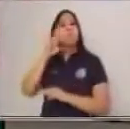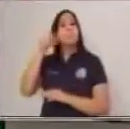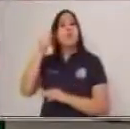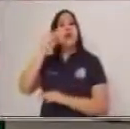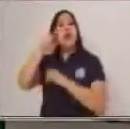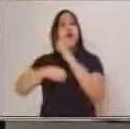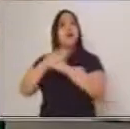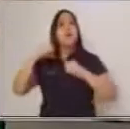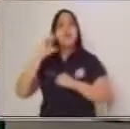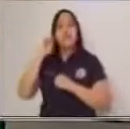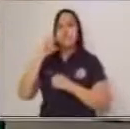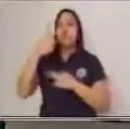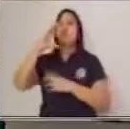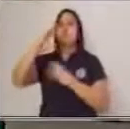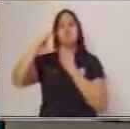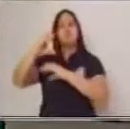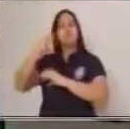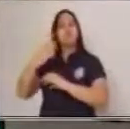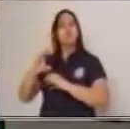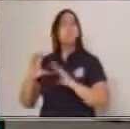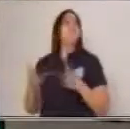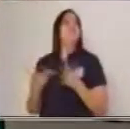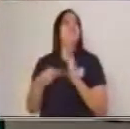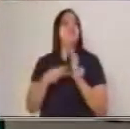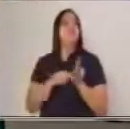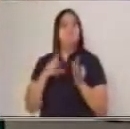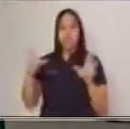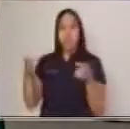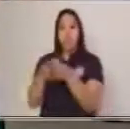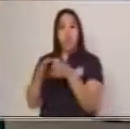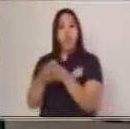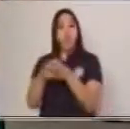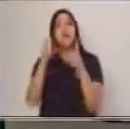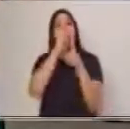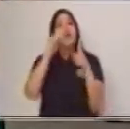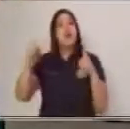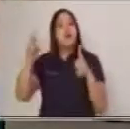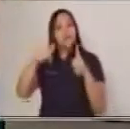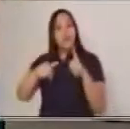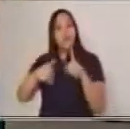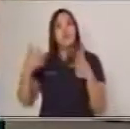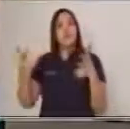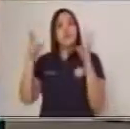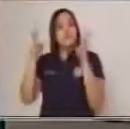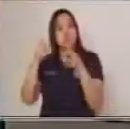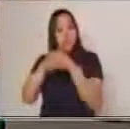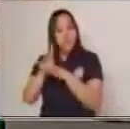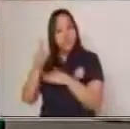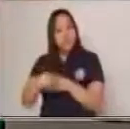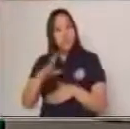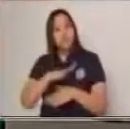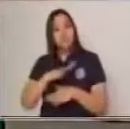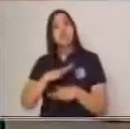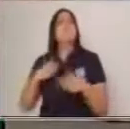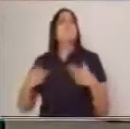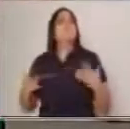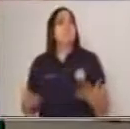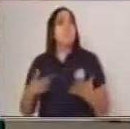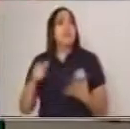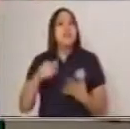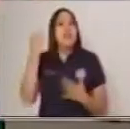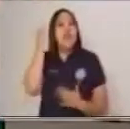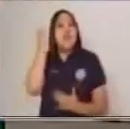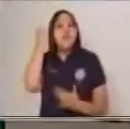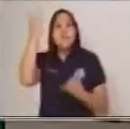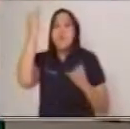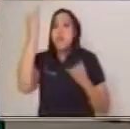conjunto de oraciones relacionadas con un tema o subtema. Una de ellas va a contener algo que se llama idea